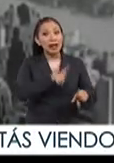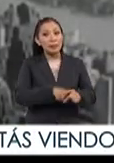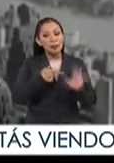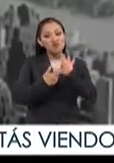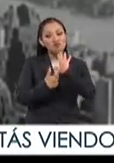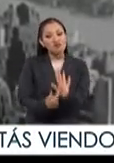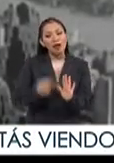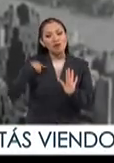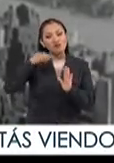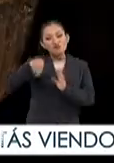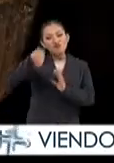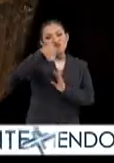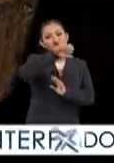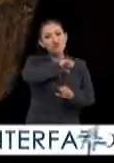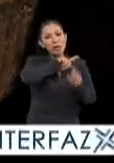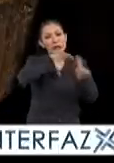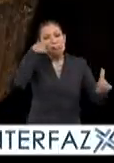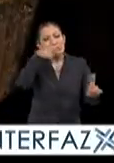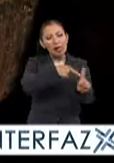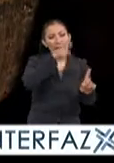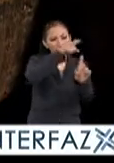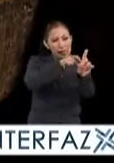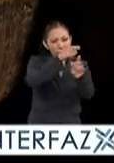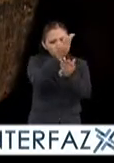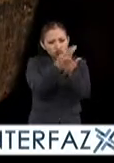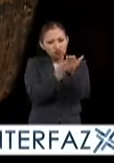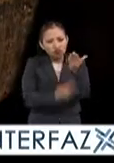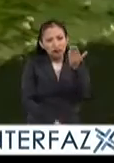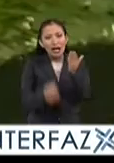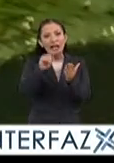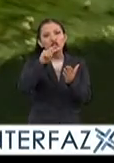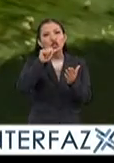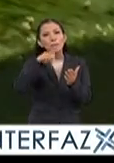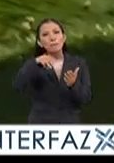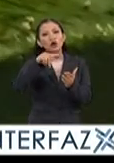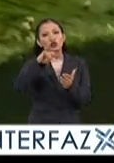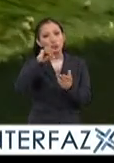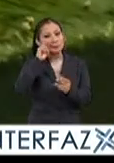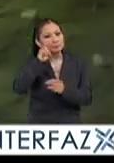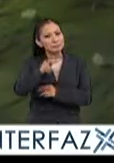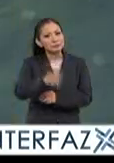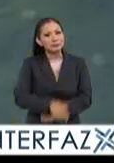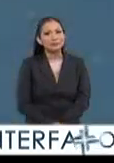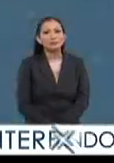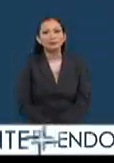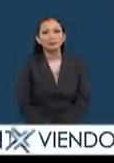y muestra itinerante especializado en animación stop motion. No te lo pierdas.